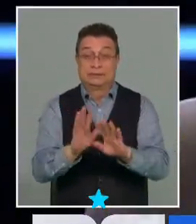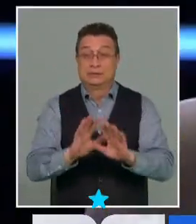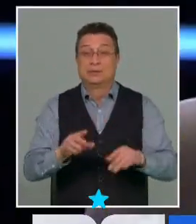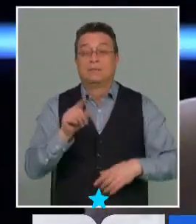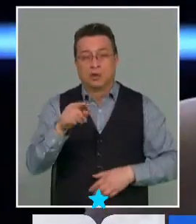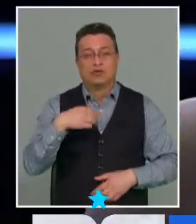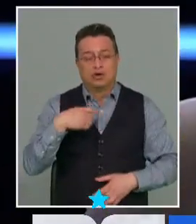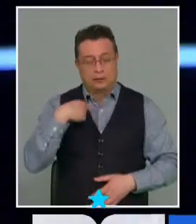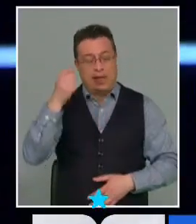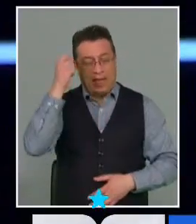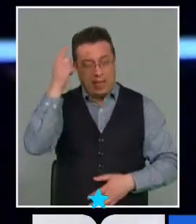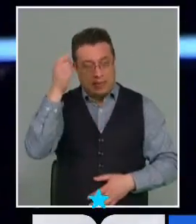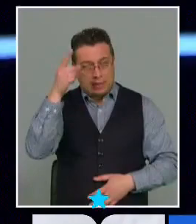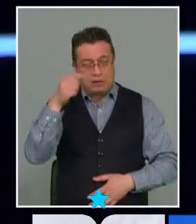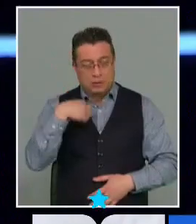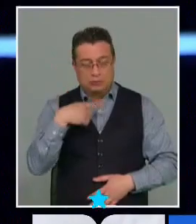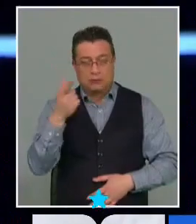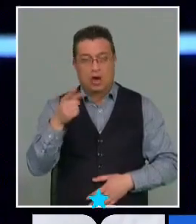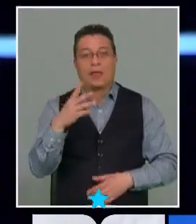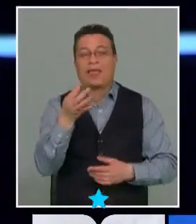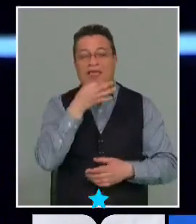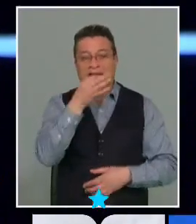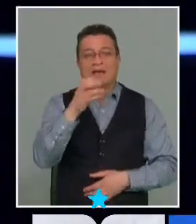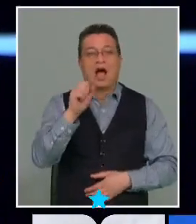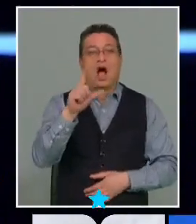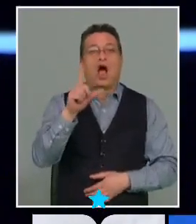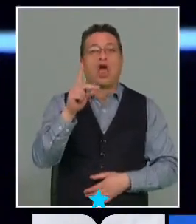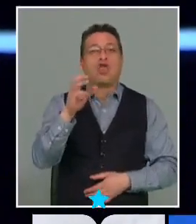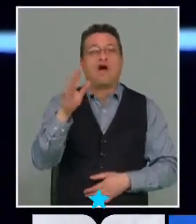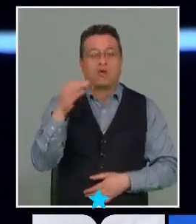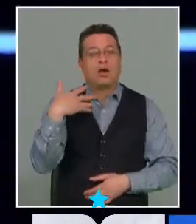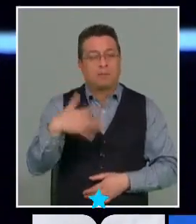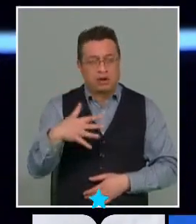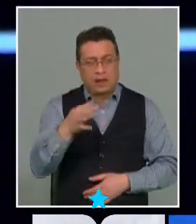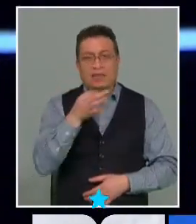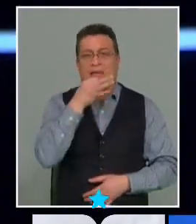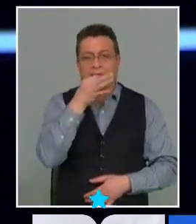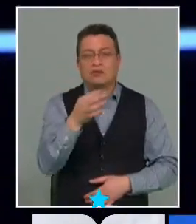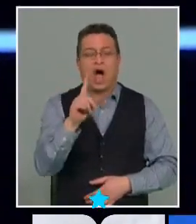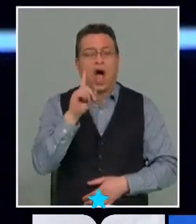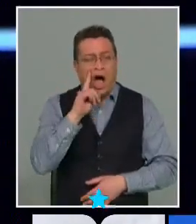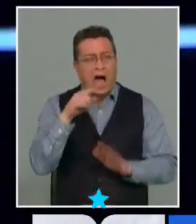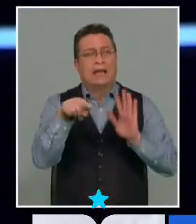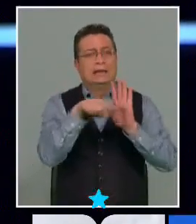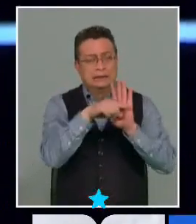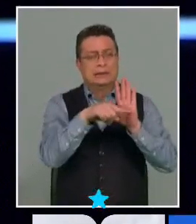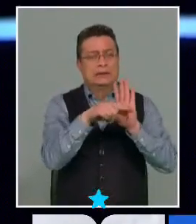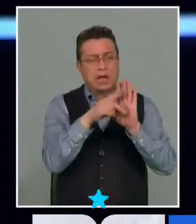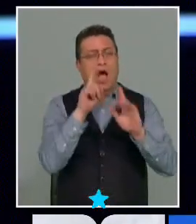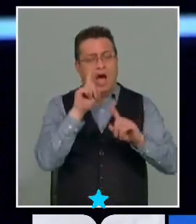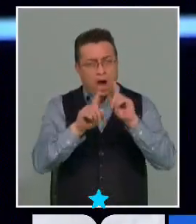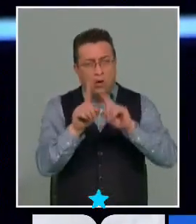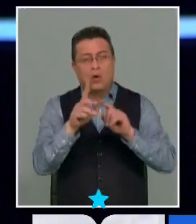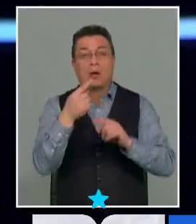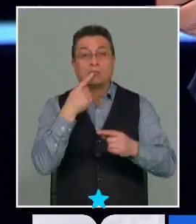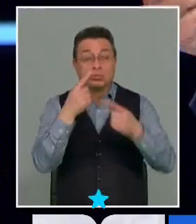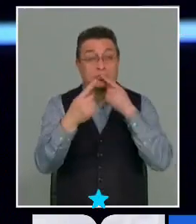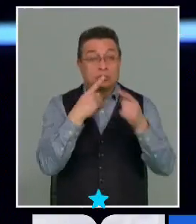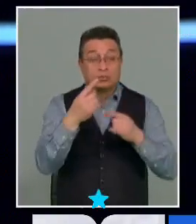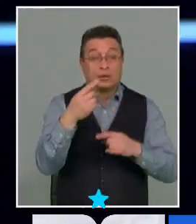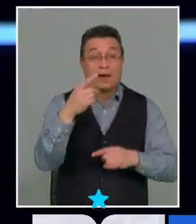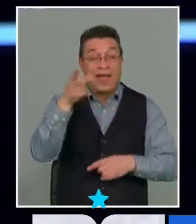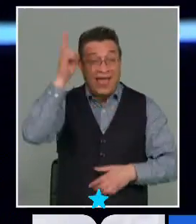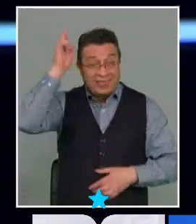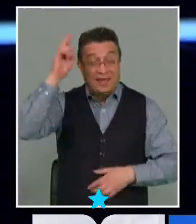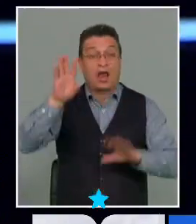entiendo y comprendo lo que dice Adolfo pero yo creo que es importante también señalar que hay falencias de esto la misma consulta indígena que hizo la